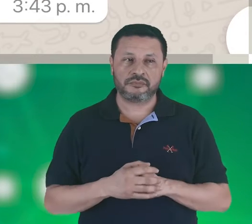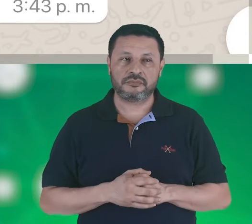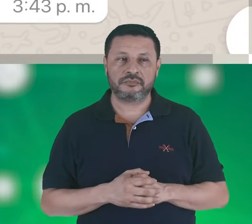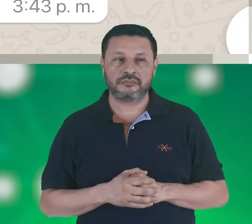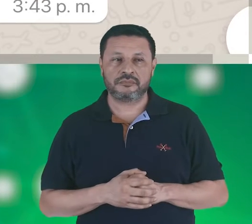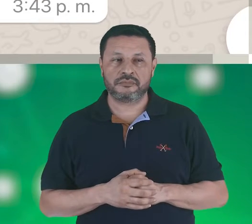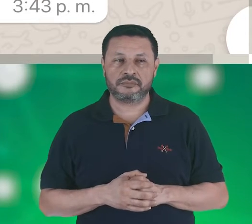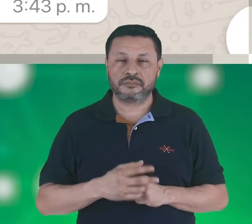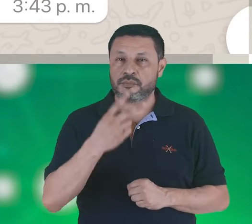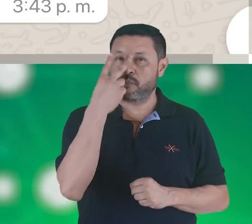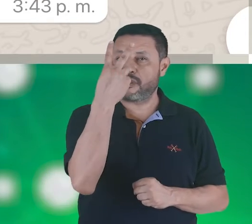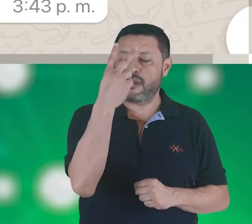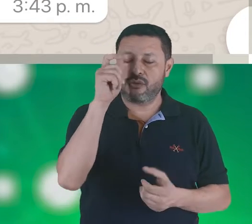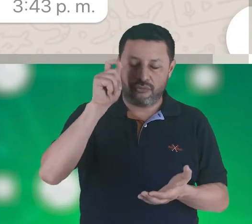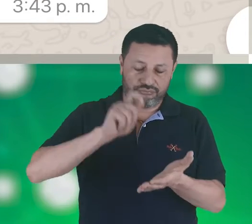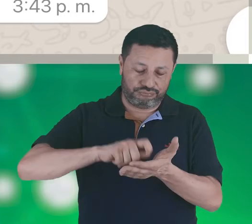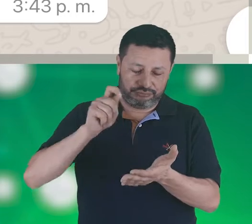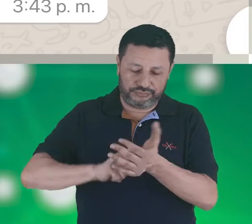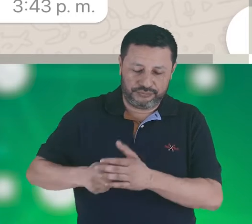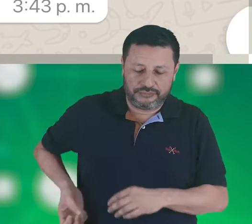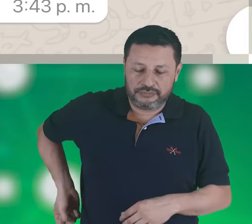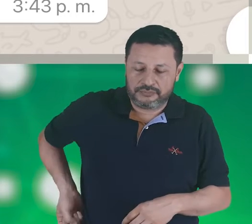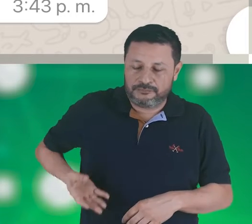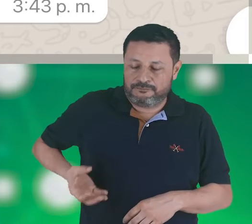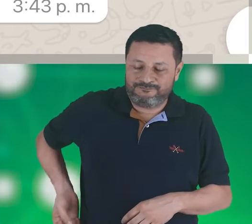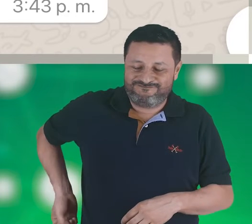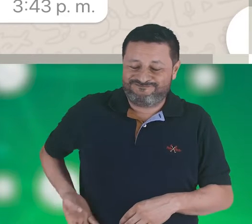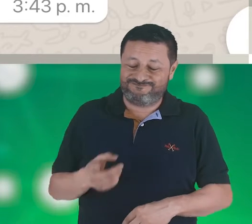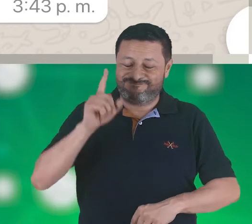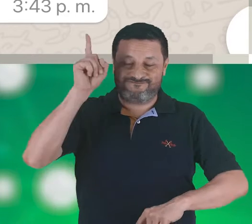realizar dos lanzamientos consecutivos.